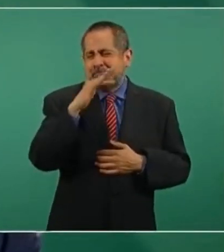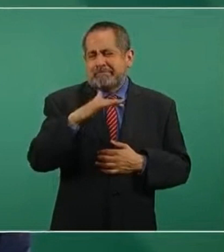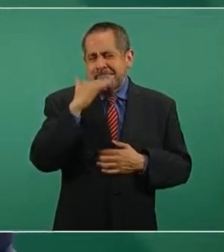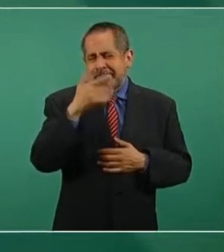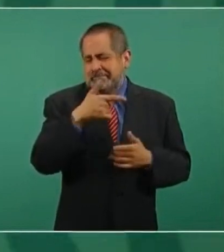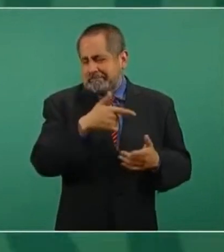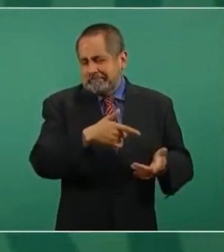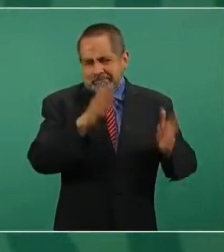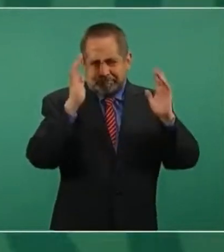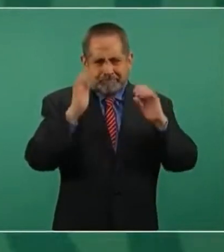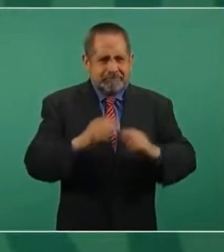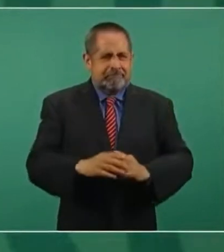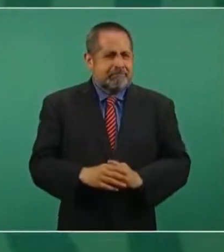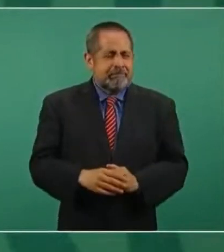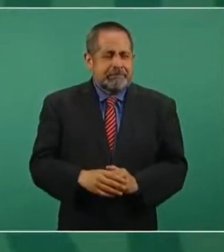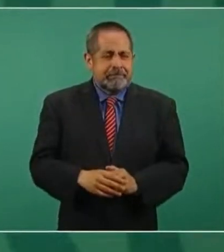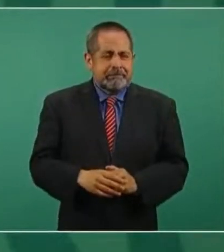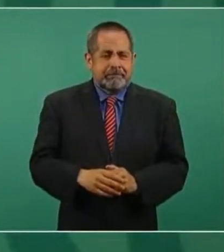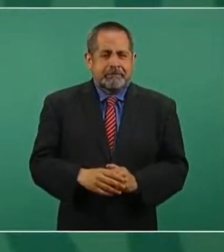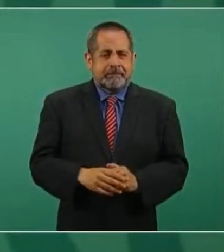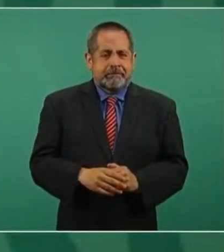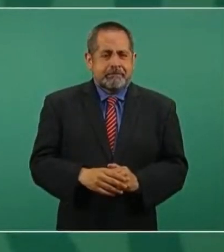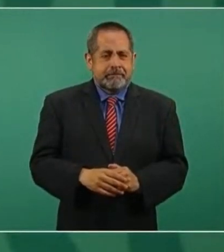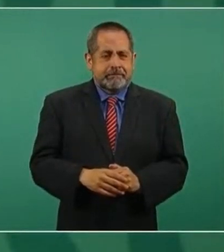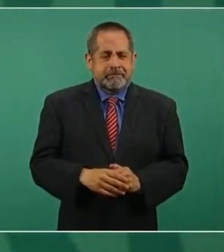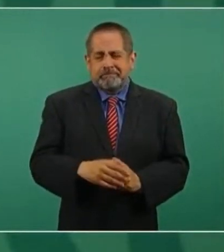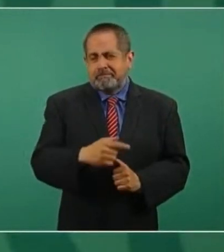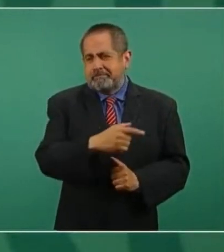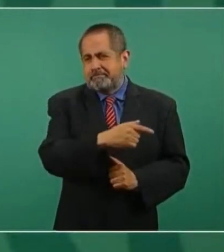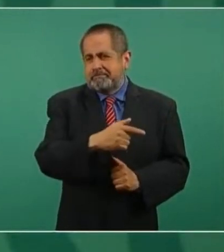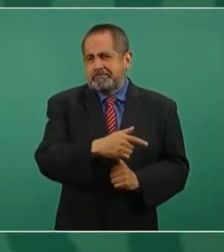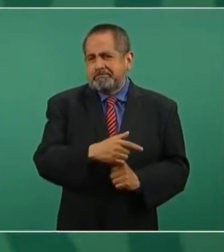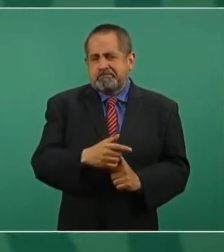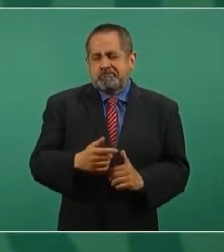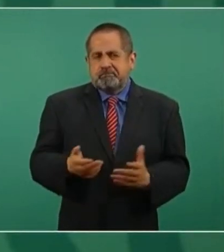pues que